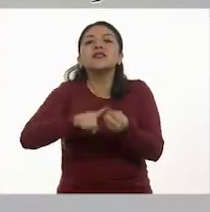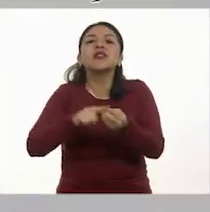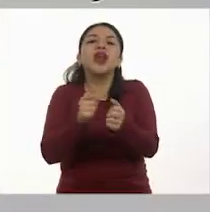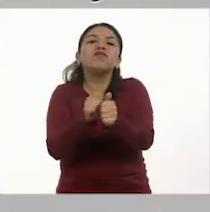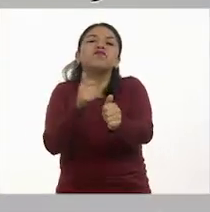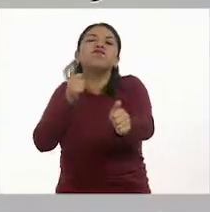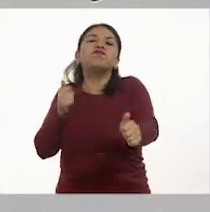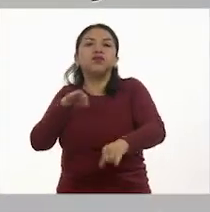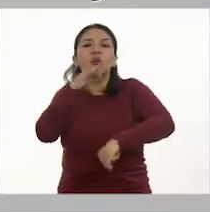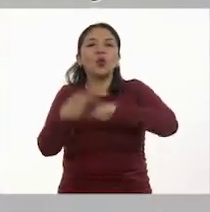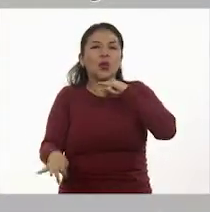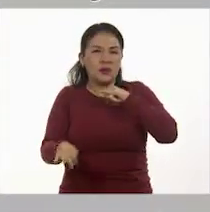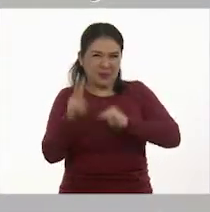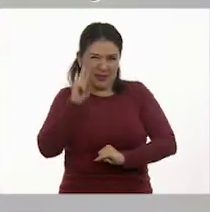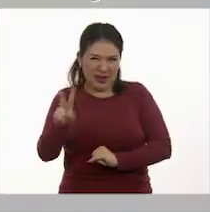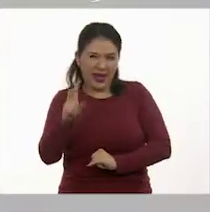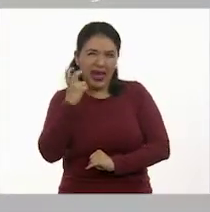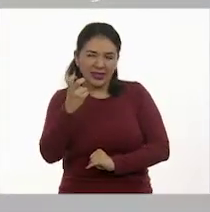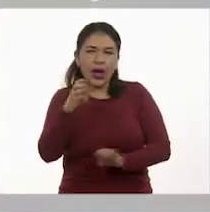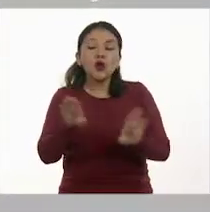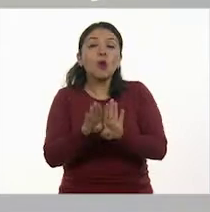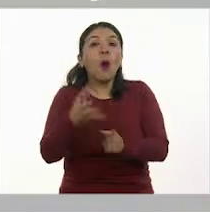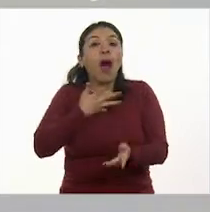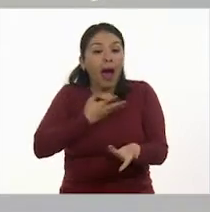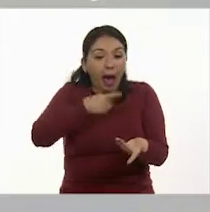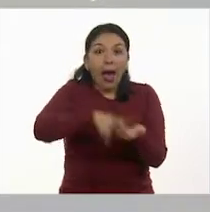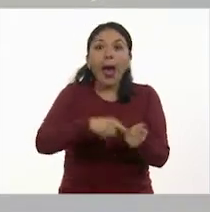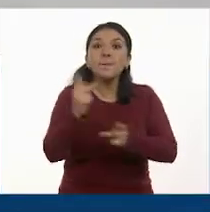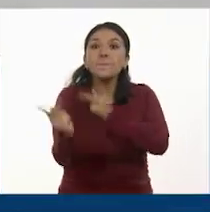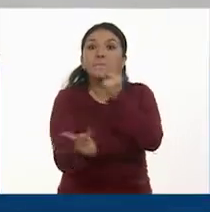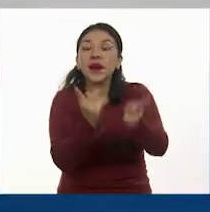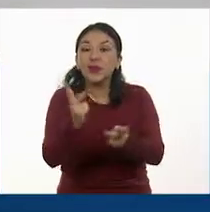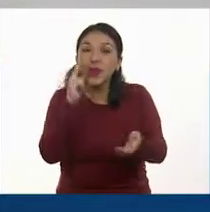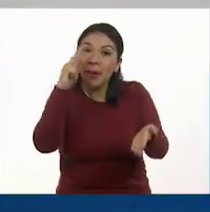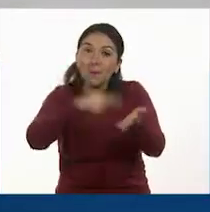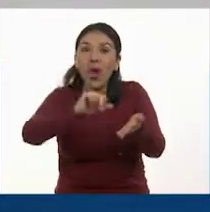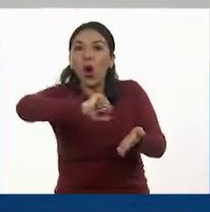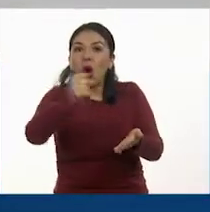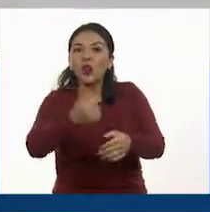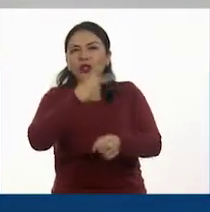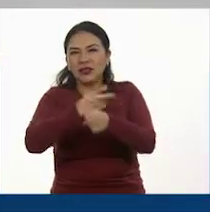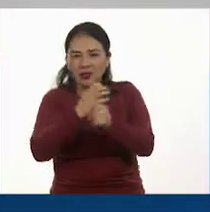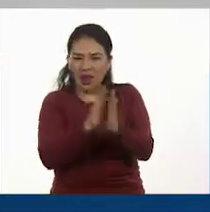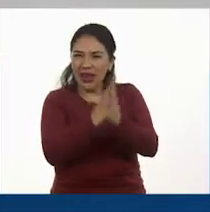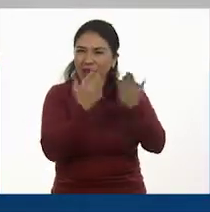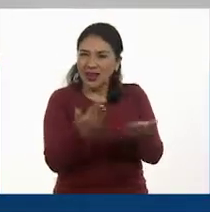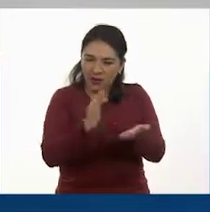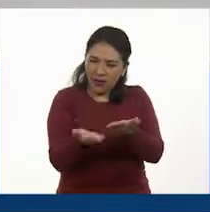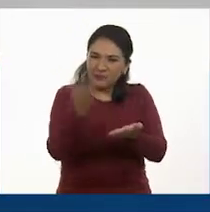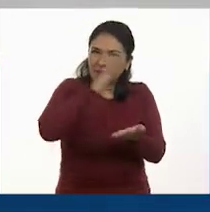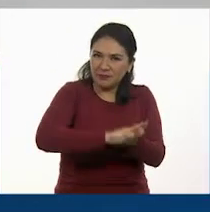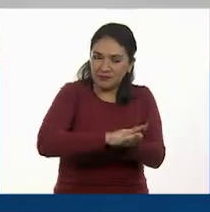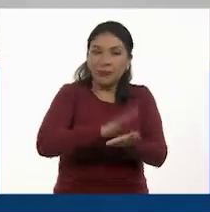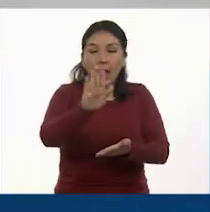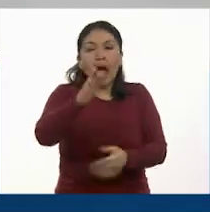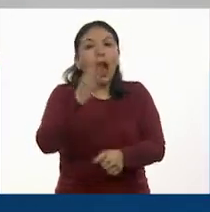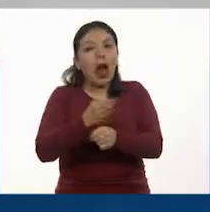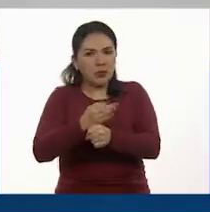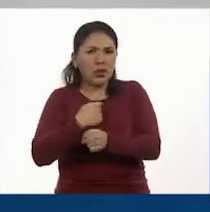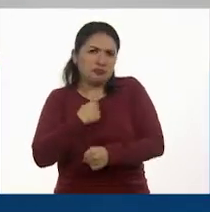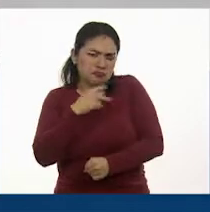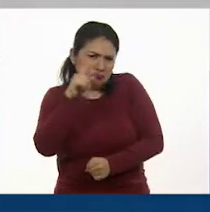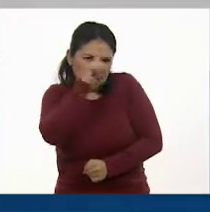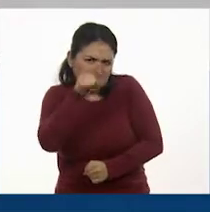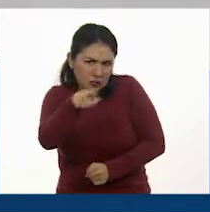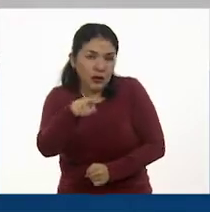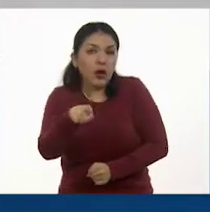¿no? Sí. Que esas son algunas de las preguntas que vienen en la siguiente página de su libro. Sí. Pero, a ver, yo les propongo